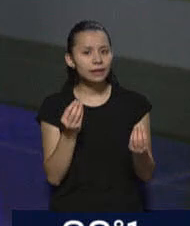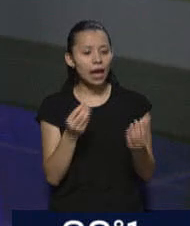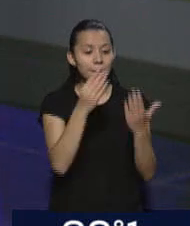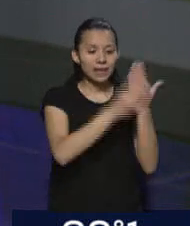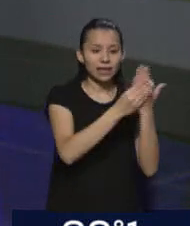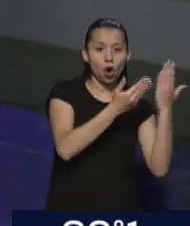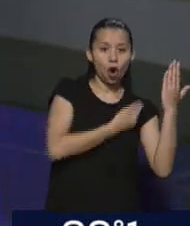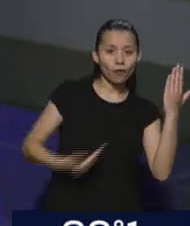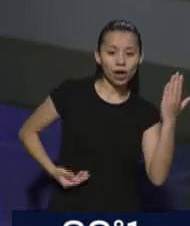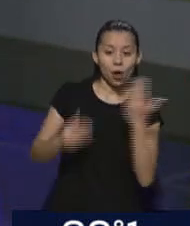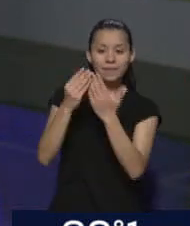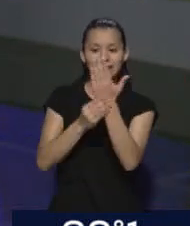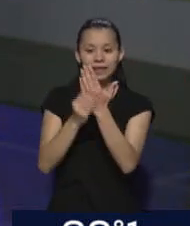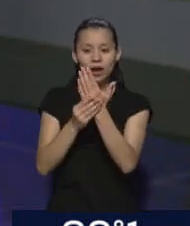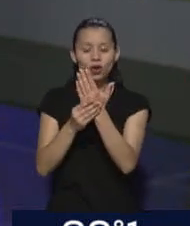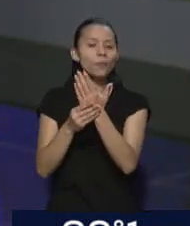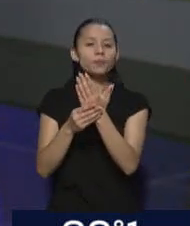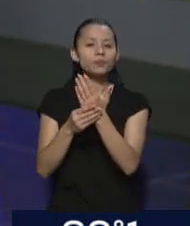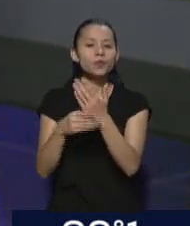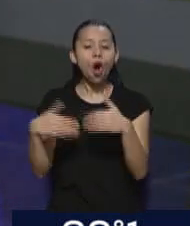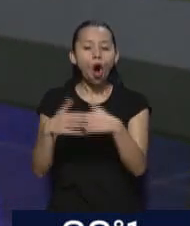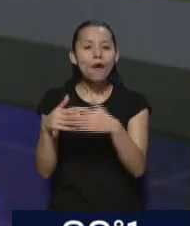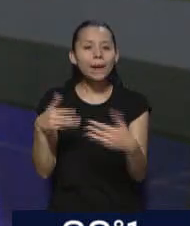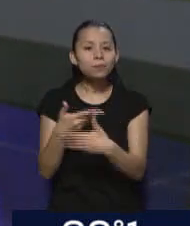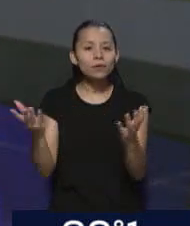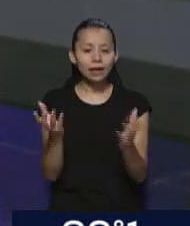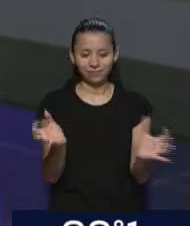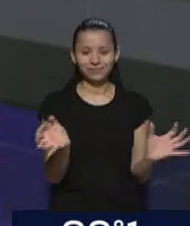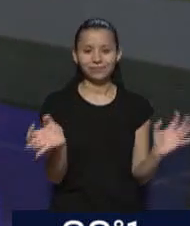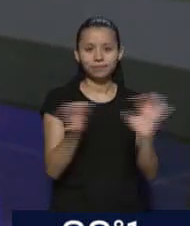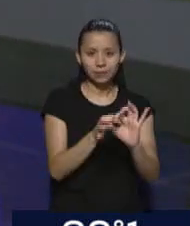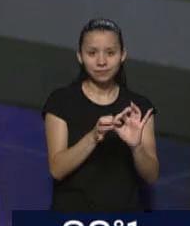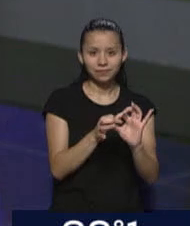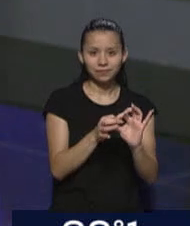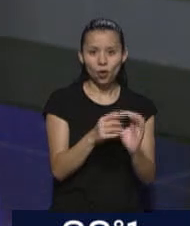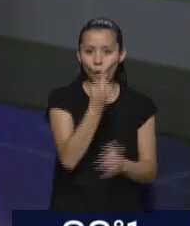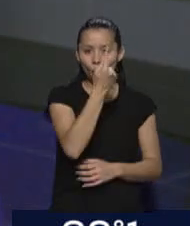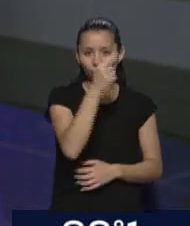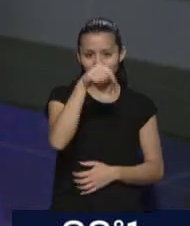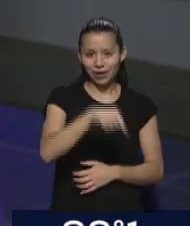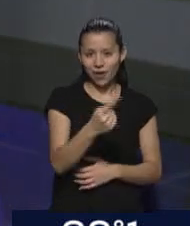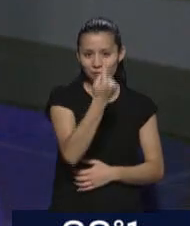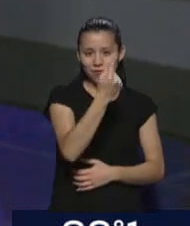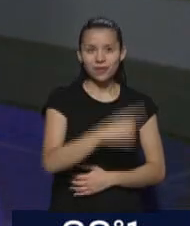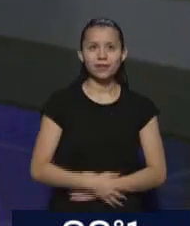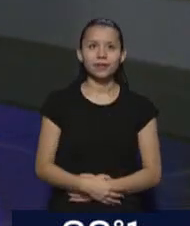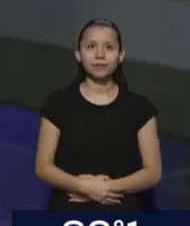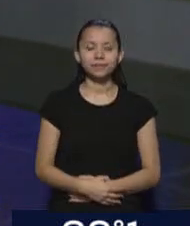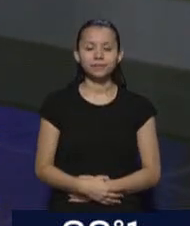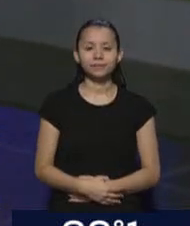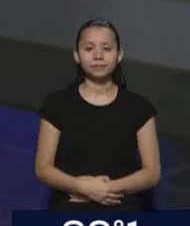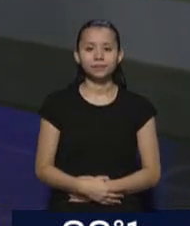Gobierno con el Ministerio de Obras, el viejo Ministerio de Obras. Pero le ha puesto foco en aquello que tenés allá, el desarrollo. el desarrollo territorial. Dice,